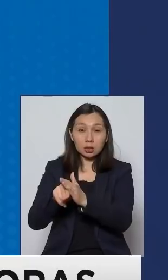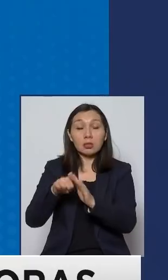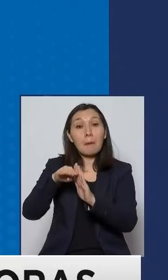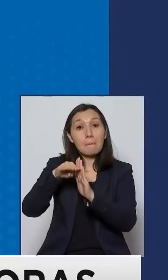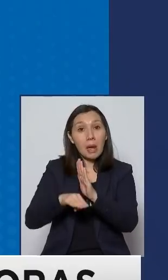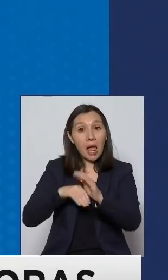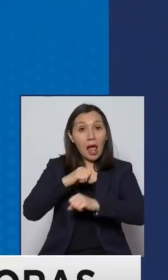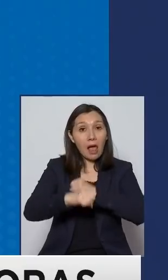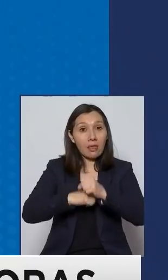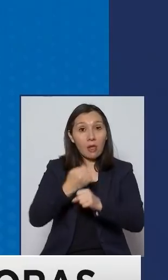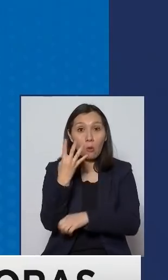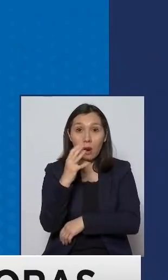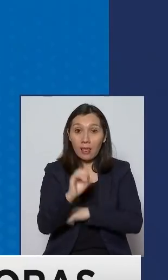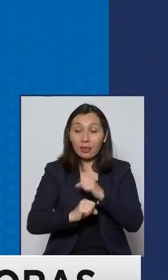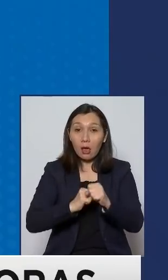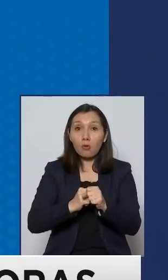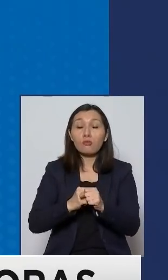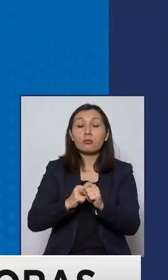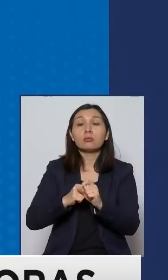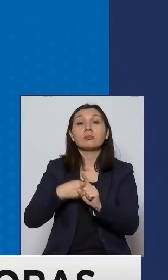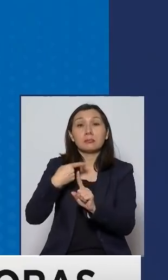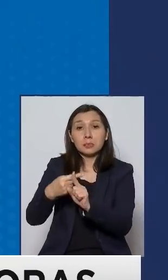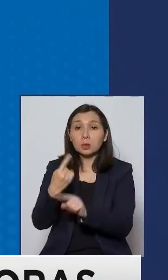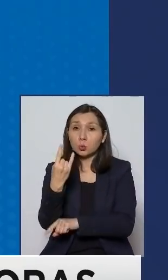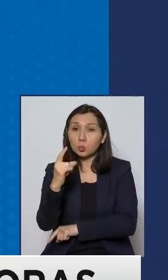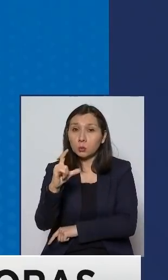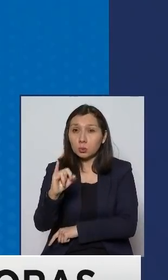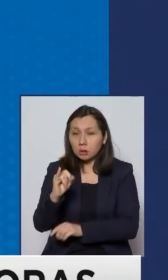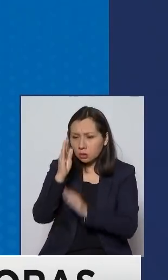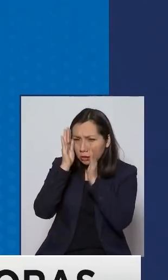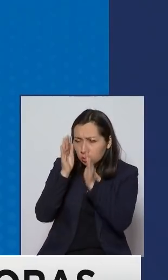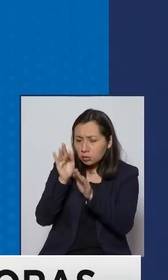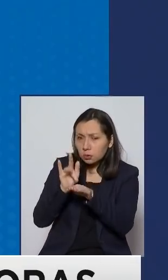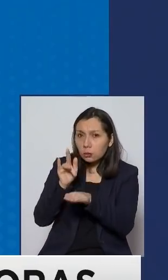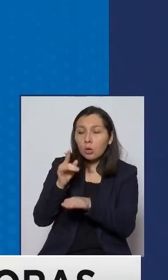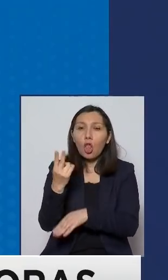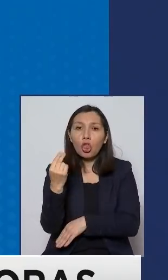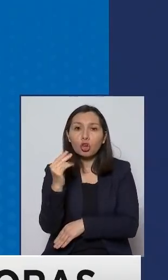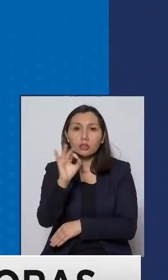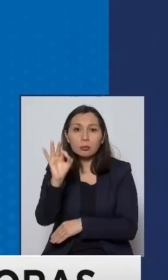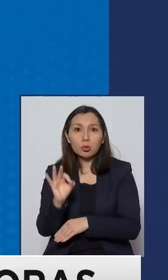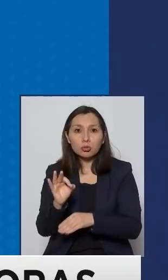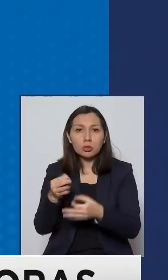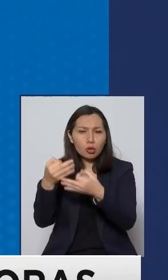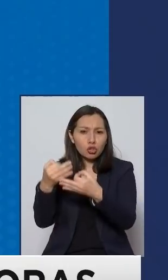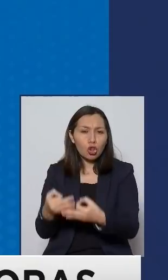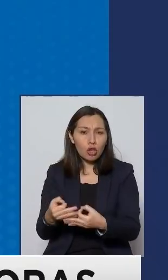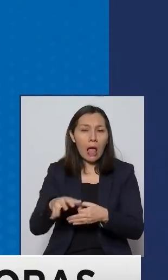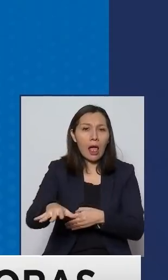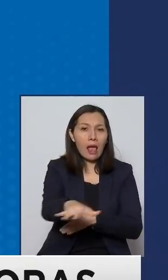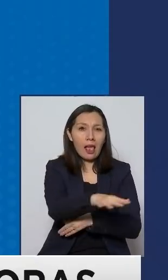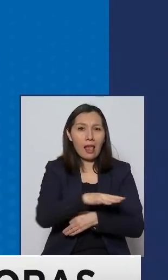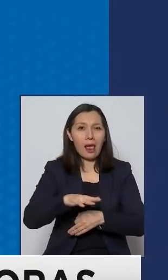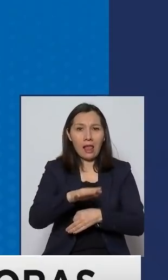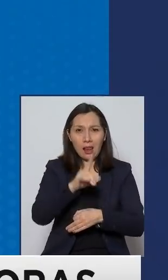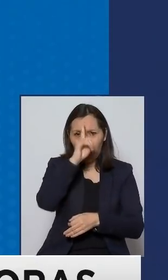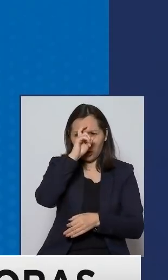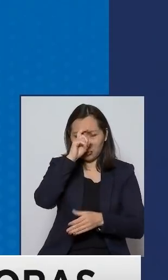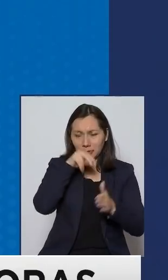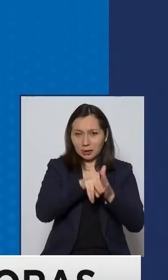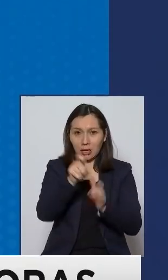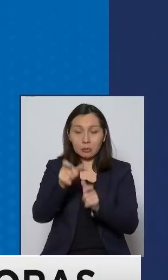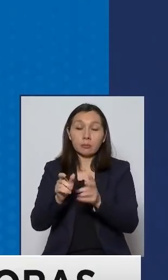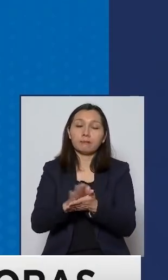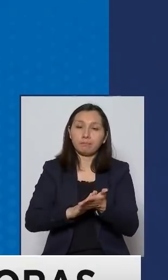40 años en unidades de tratamiento intensivo son el 12% del total de hospitalizados. Vale decir,